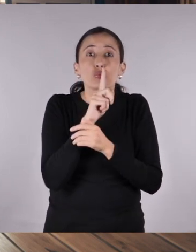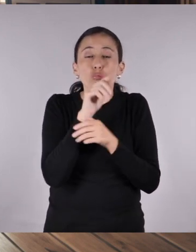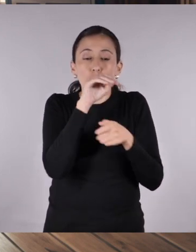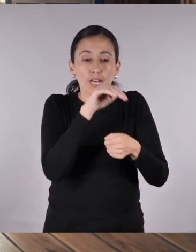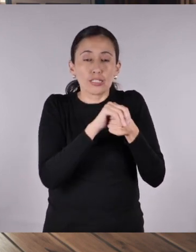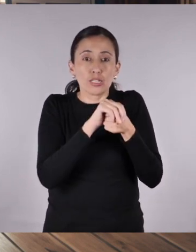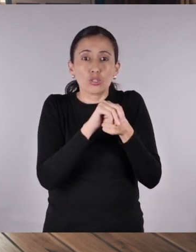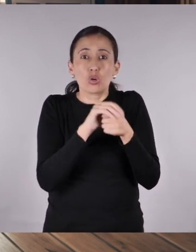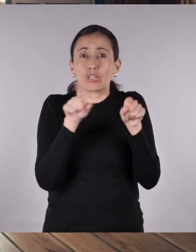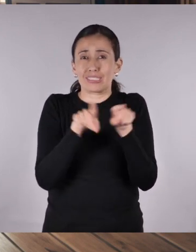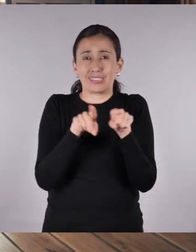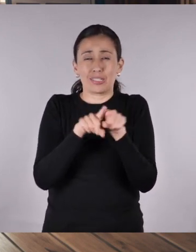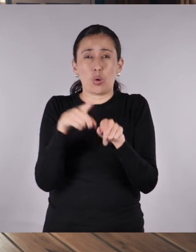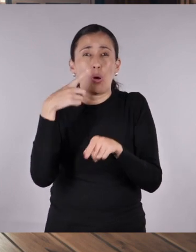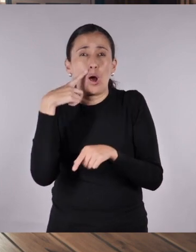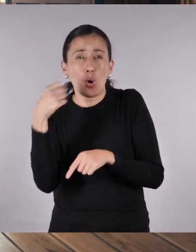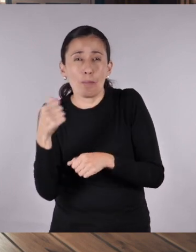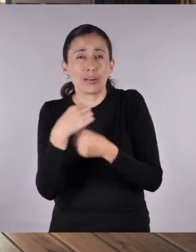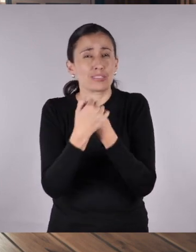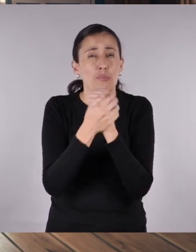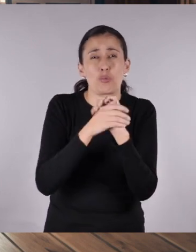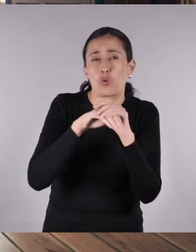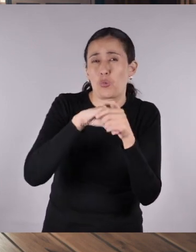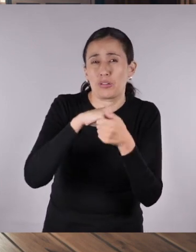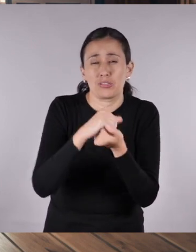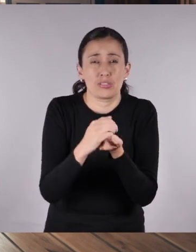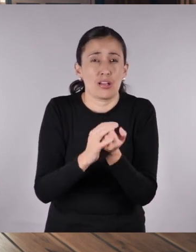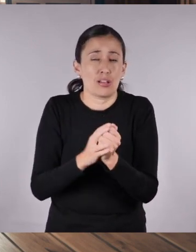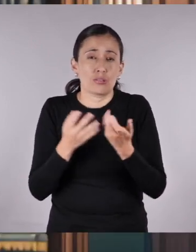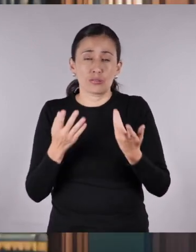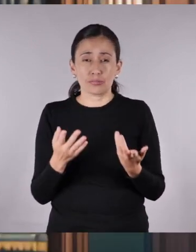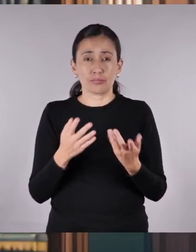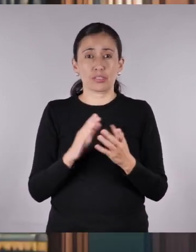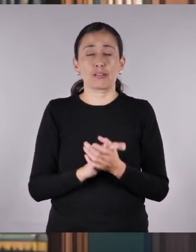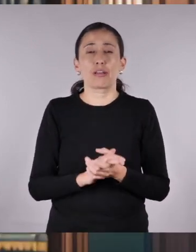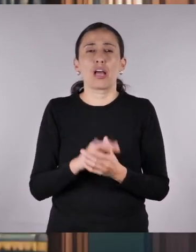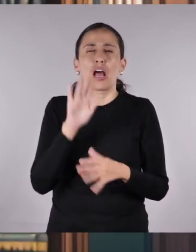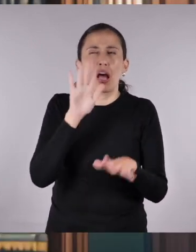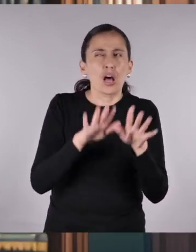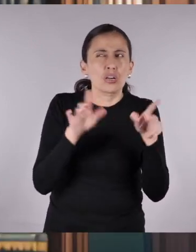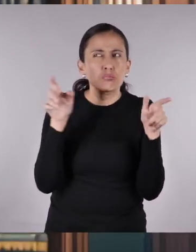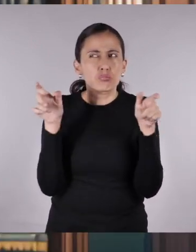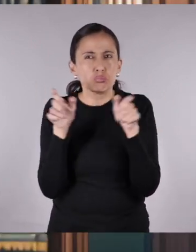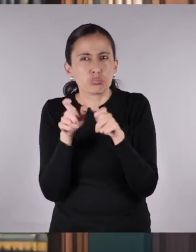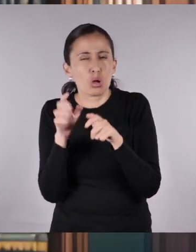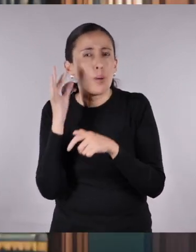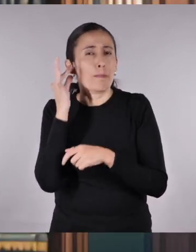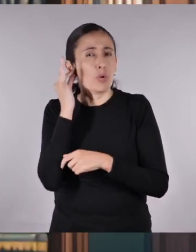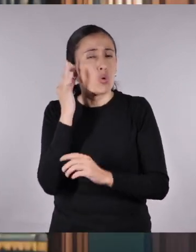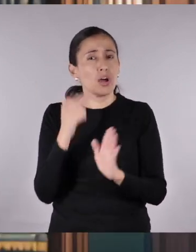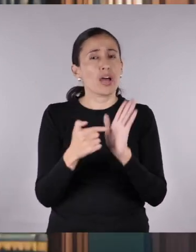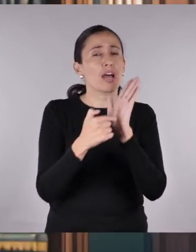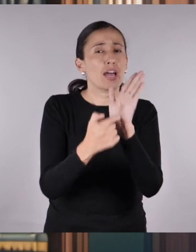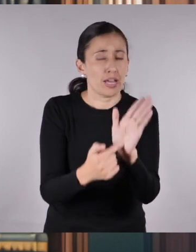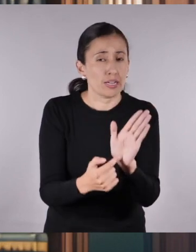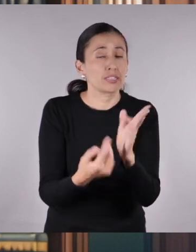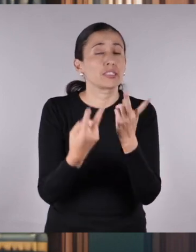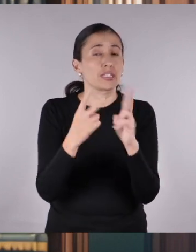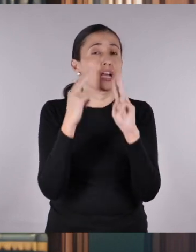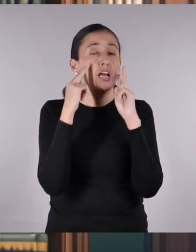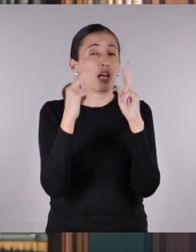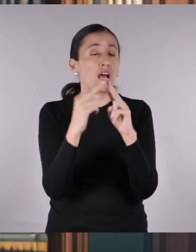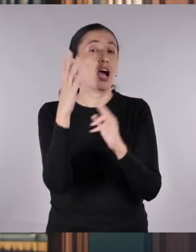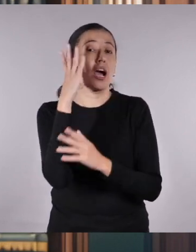veces hasta siendo utilizadas por hombres que se han apropiado de su trabajo. Solo unas pocas han salido a la luz y